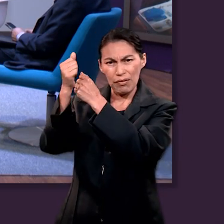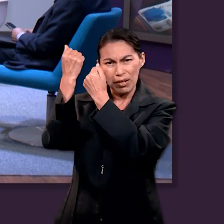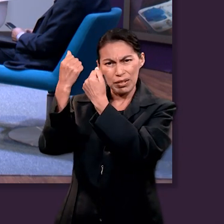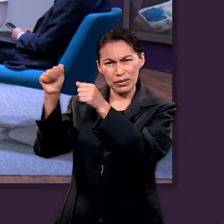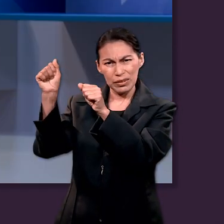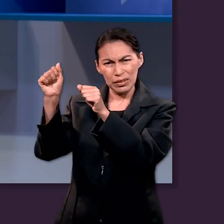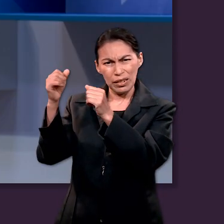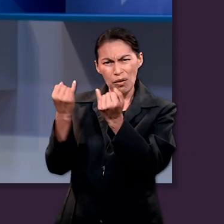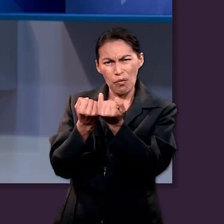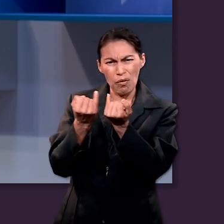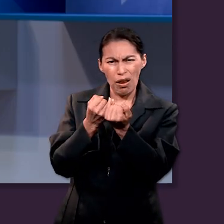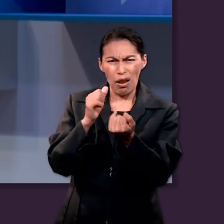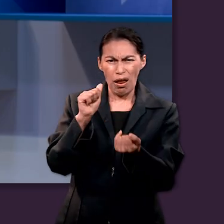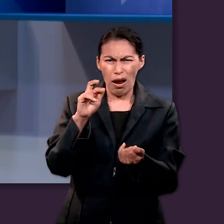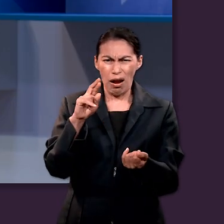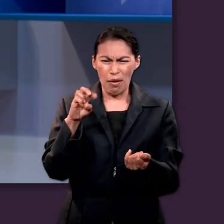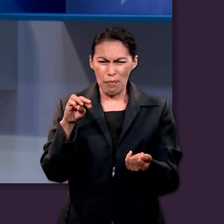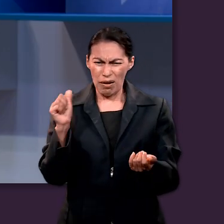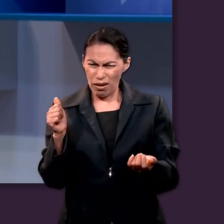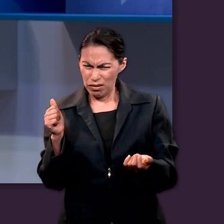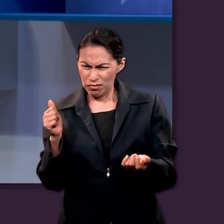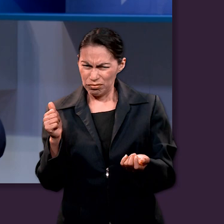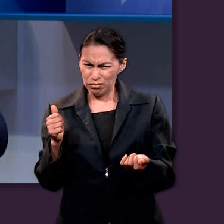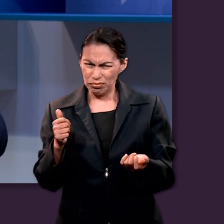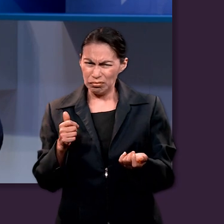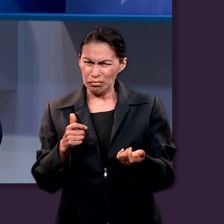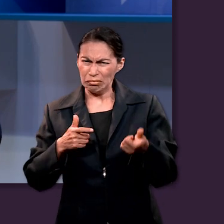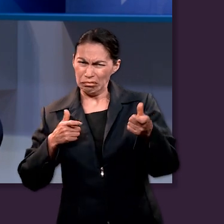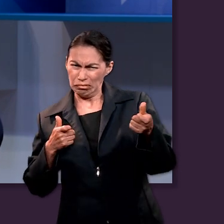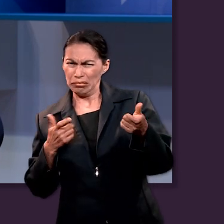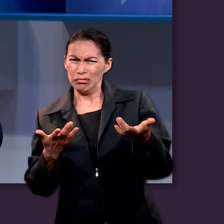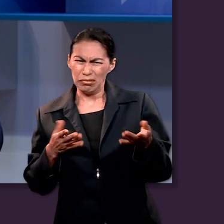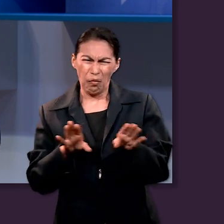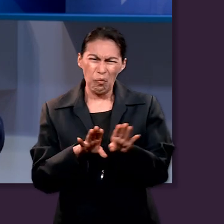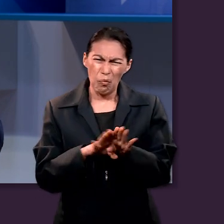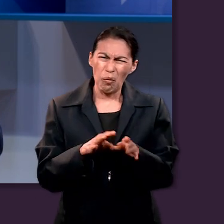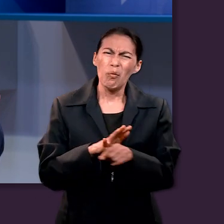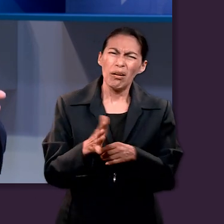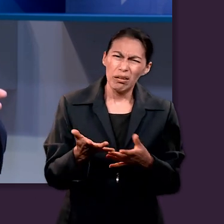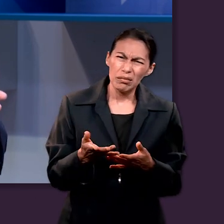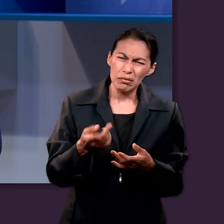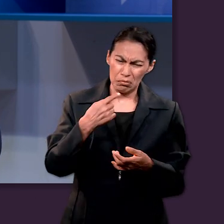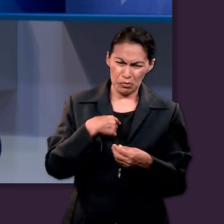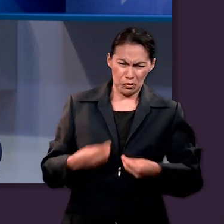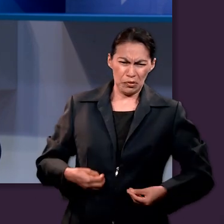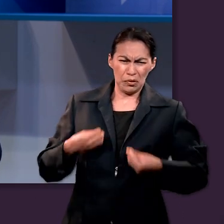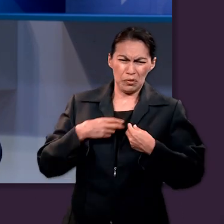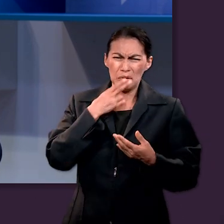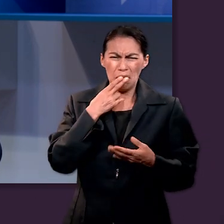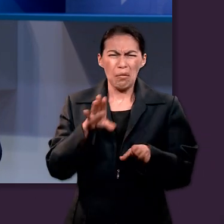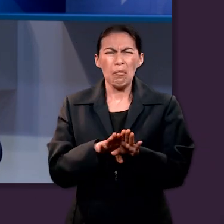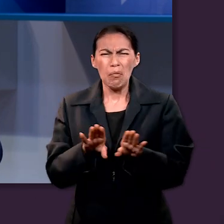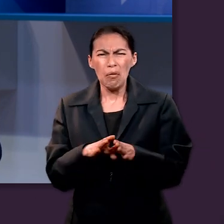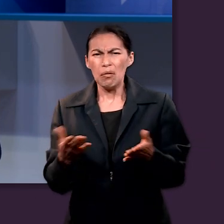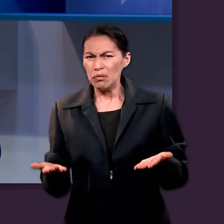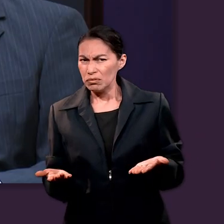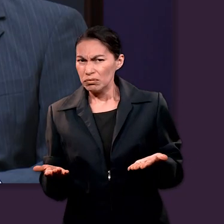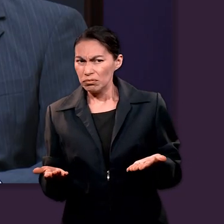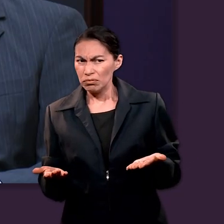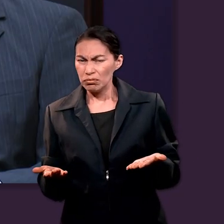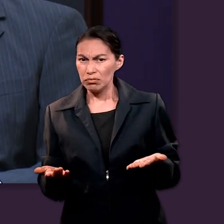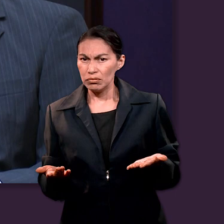un arma. ¿Cómo podría la alabanza constituirse en un arma y para qué la podríamos utilizar en nuestra vida como cristianos?